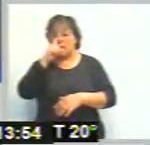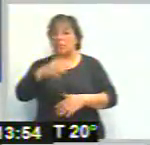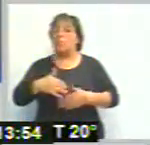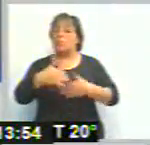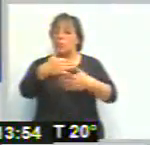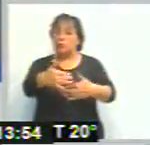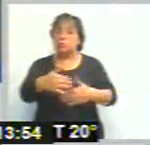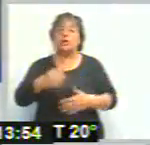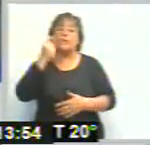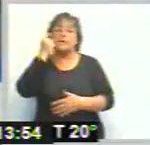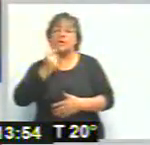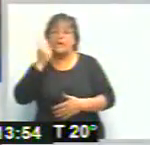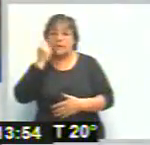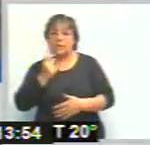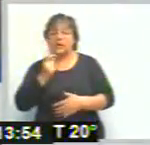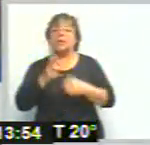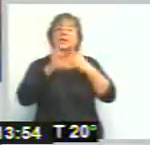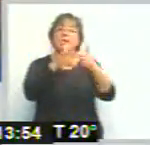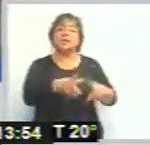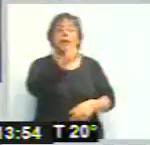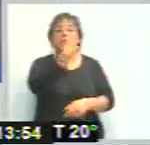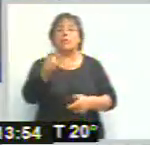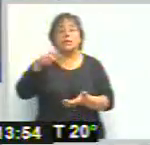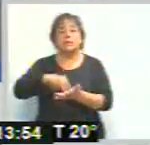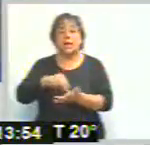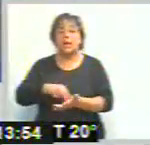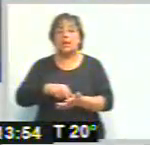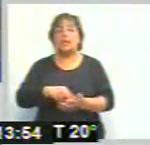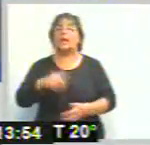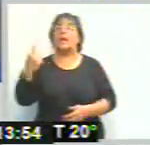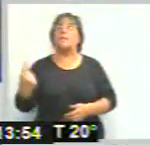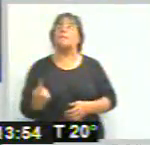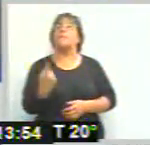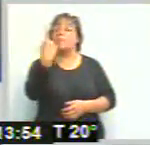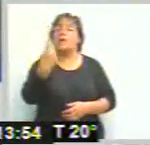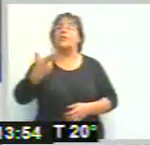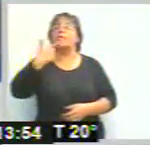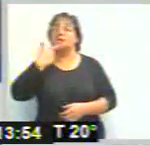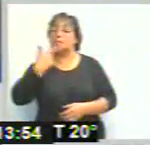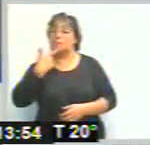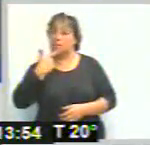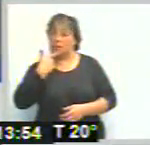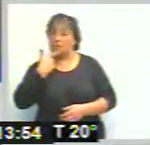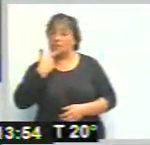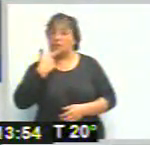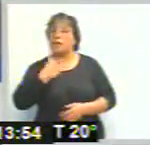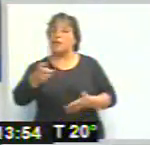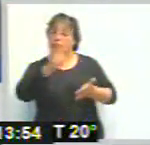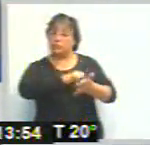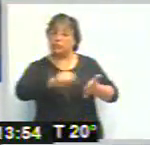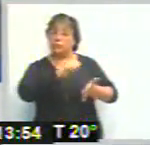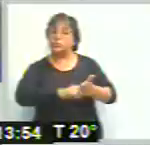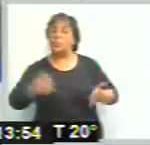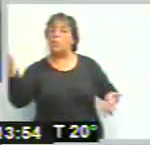ser la Avenida San Martín, y decirles a todos los salteños que a partir del primero de septiembre, se va a infraccionar,